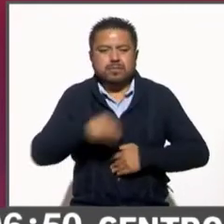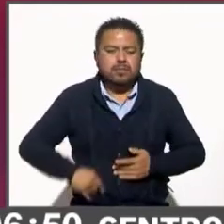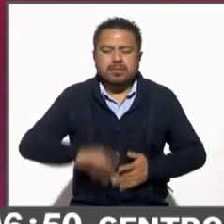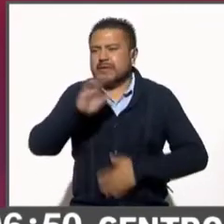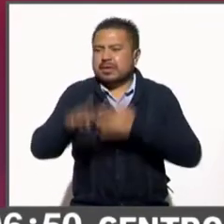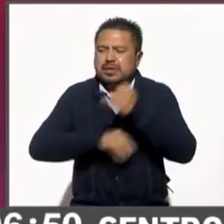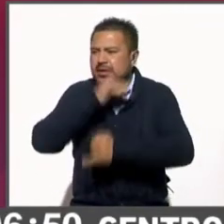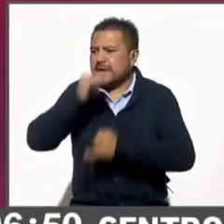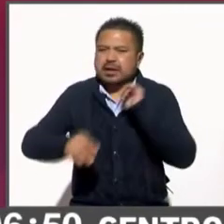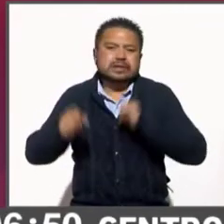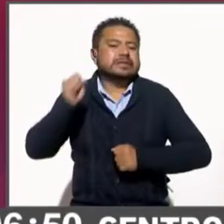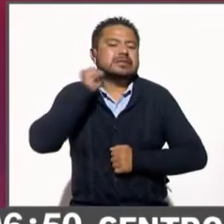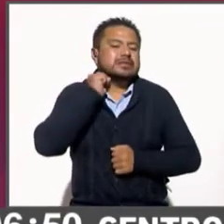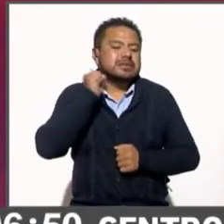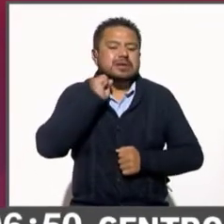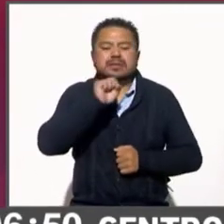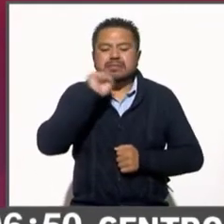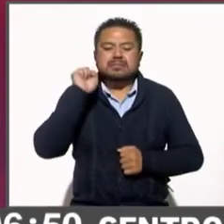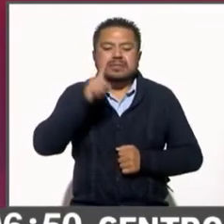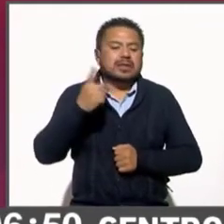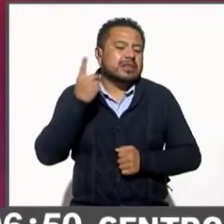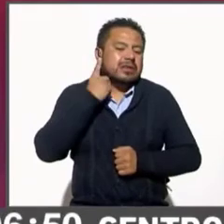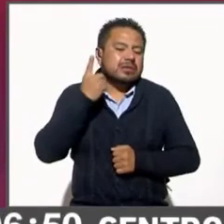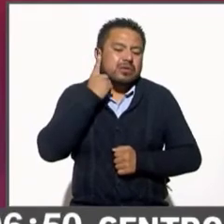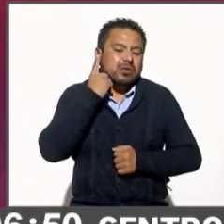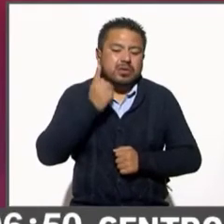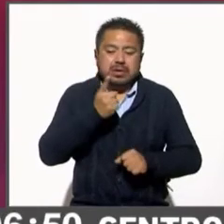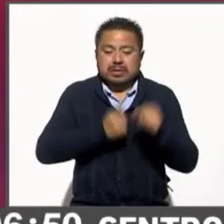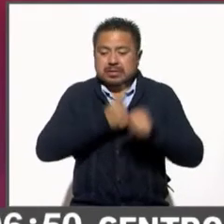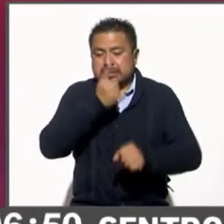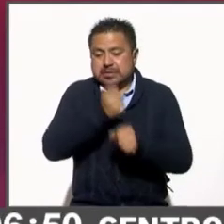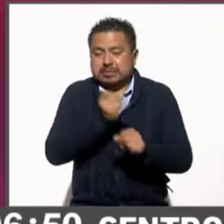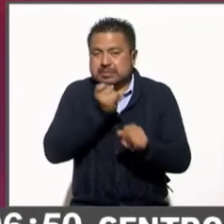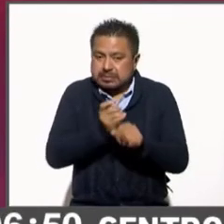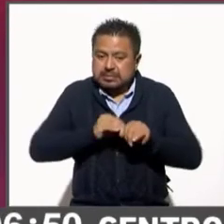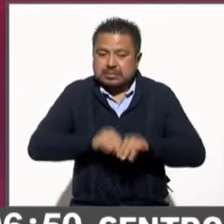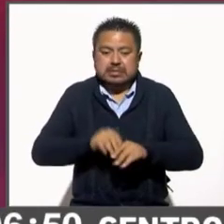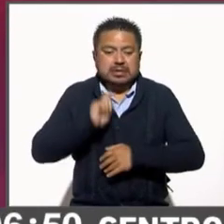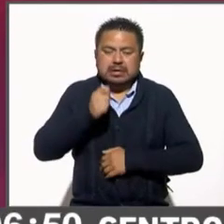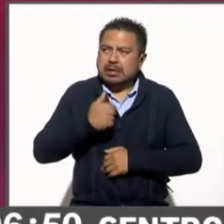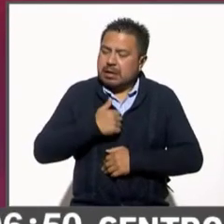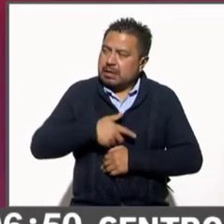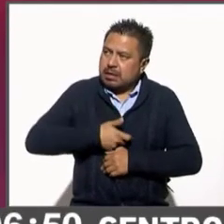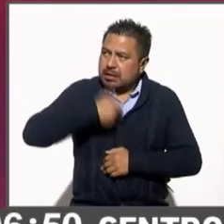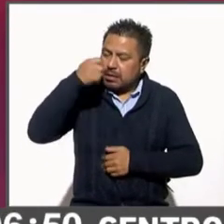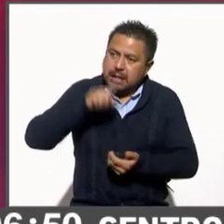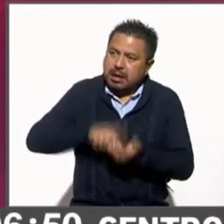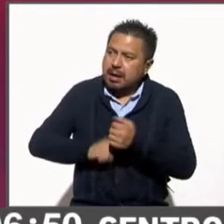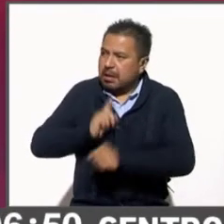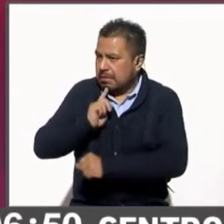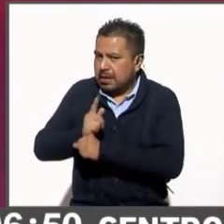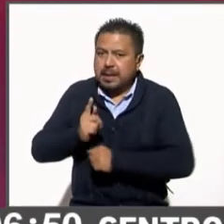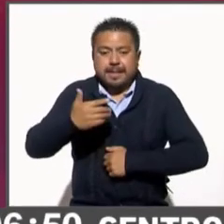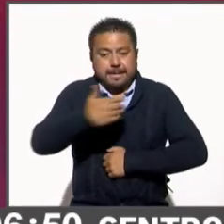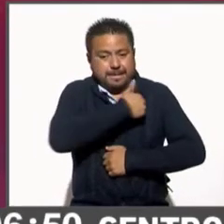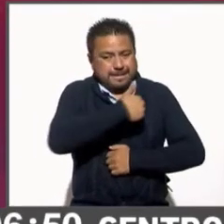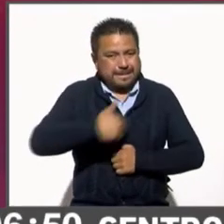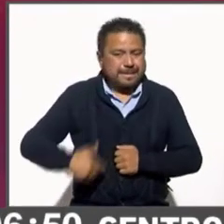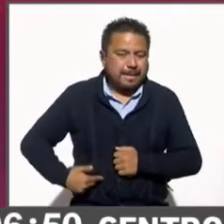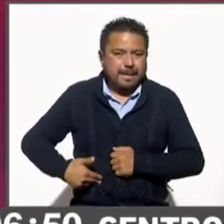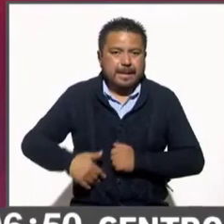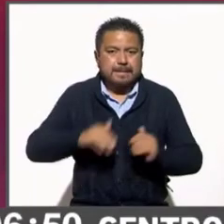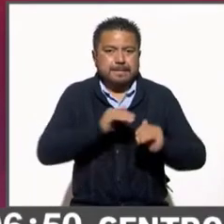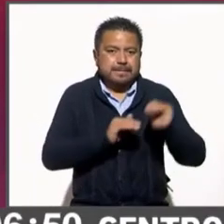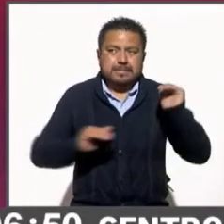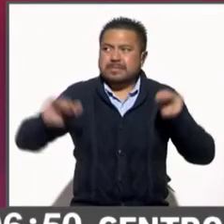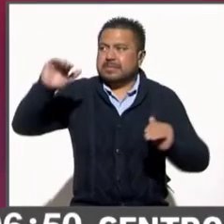diputados. Un primer dato que me parece revelador, Lupita, es que el presidente está por arriba de su gobierno.